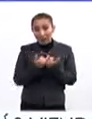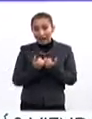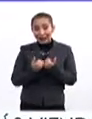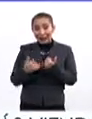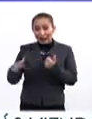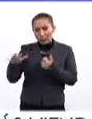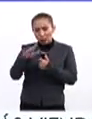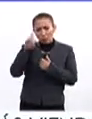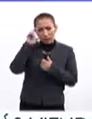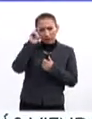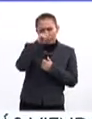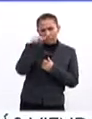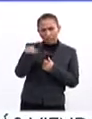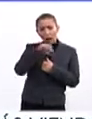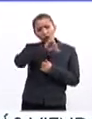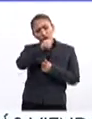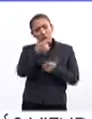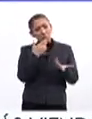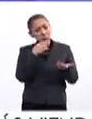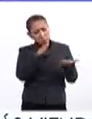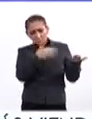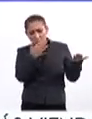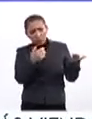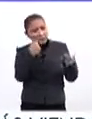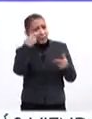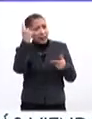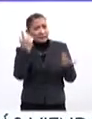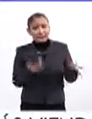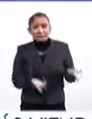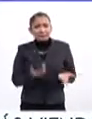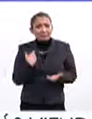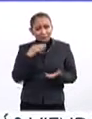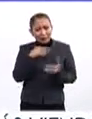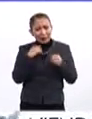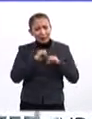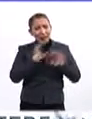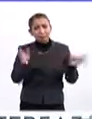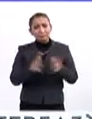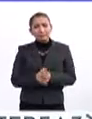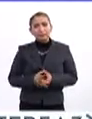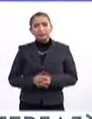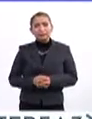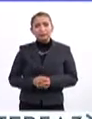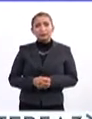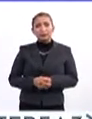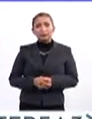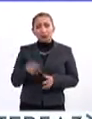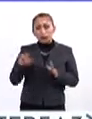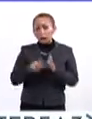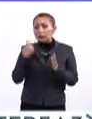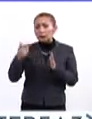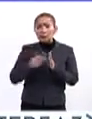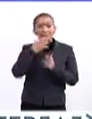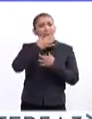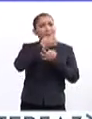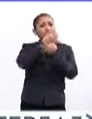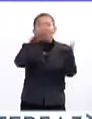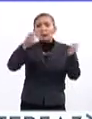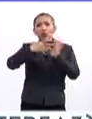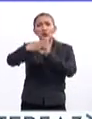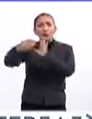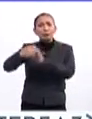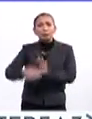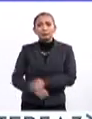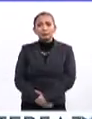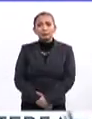zona un poco complicada, hay otra que pasa, así, hombres necios que acusáis a la mujer, o sea. Sí, lo he hecho, sí. Y se repite y se